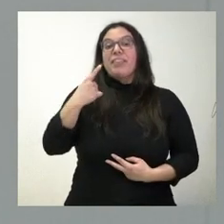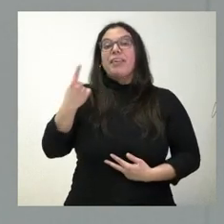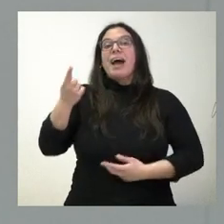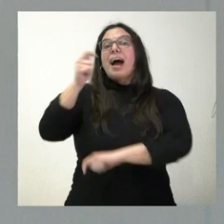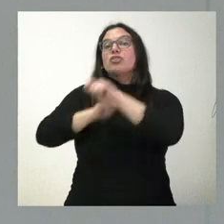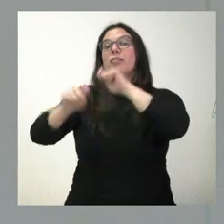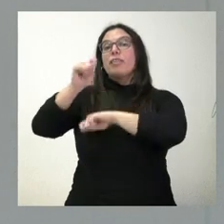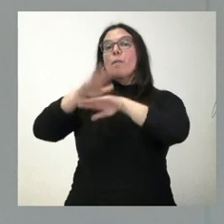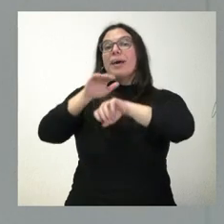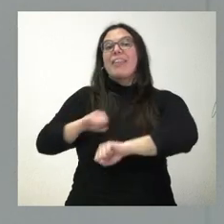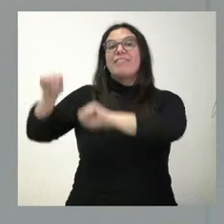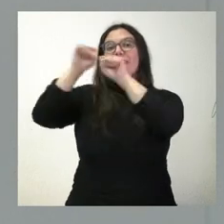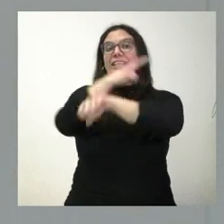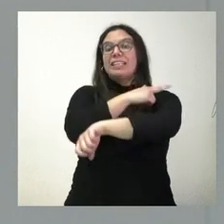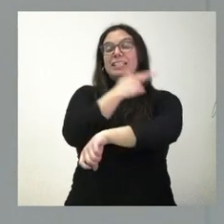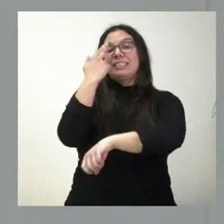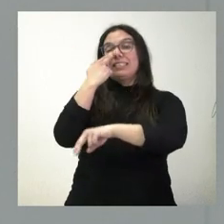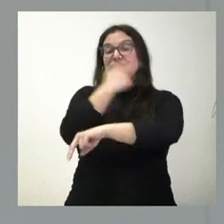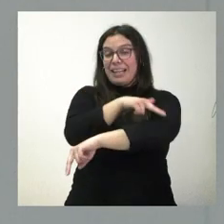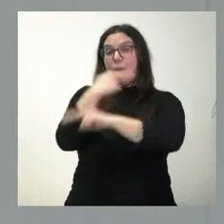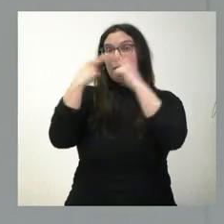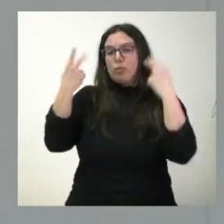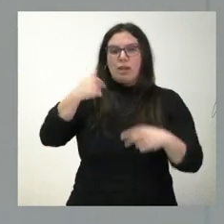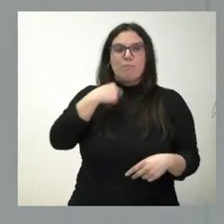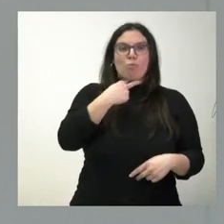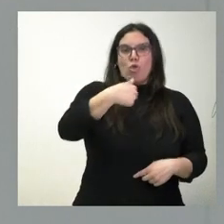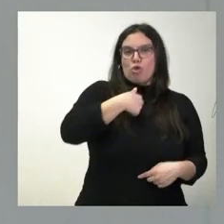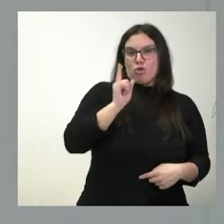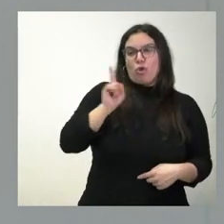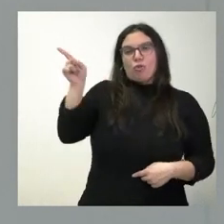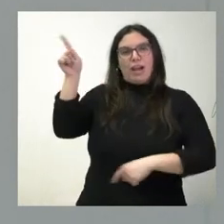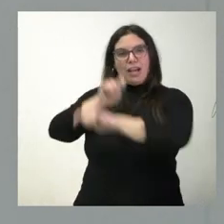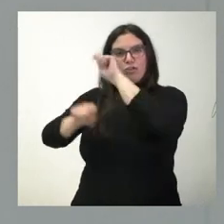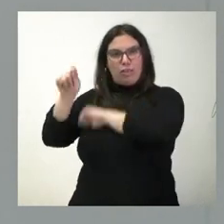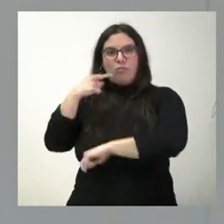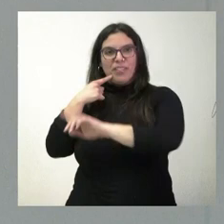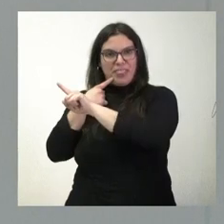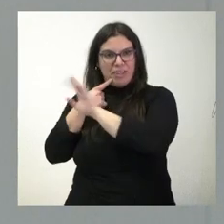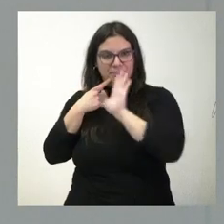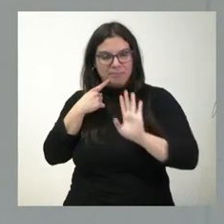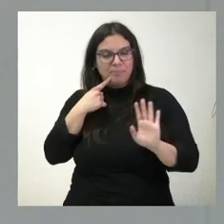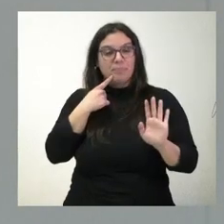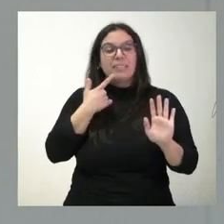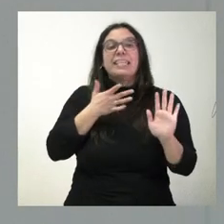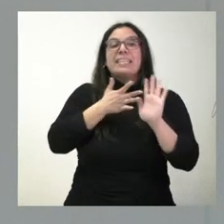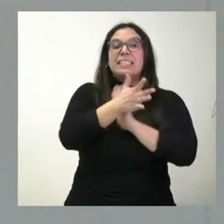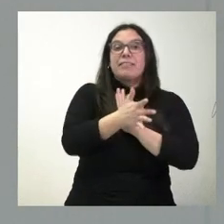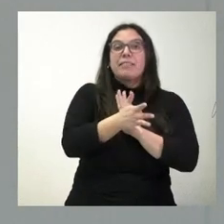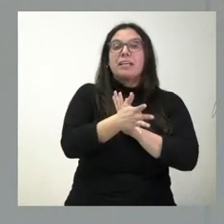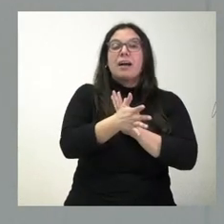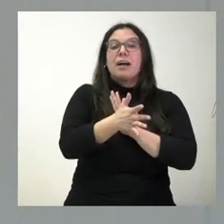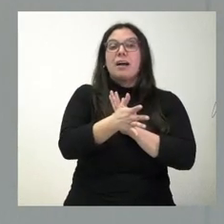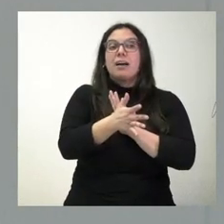Asociación para la Defensa de la Sanidad Pública. No lo dice la Junta de Castilla y León, lo dice la Asociación para la Defensa de la Sanidad Pública. Eso quiere decir que nosotros